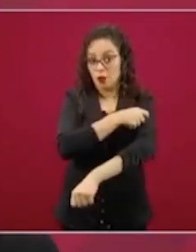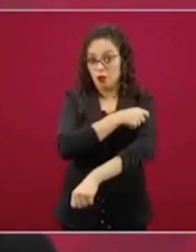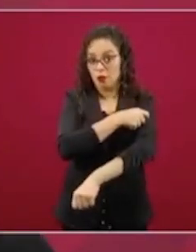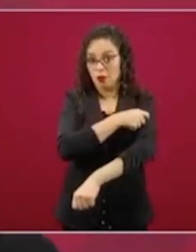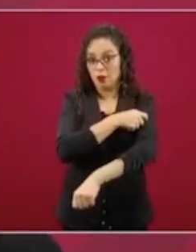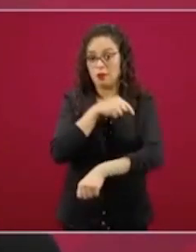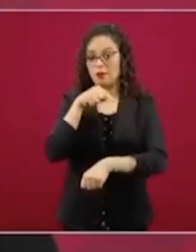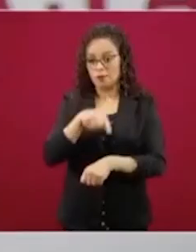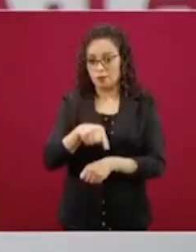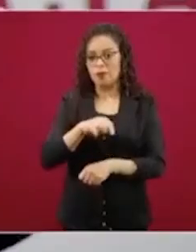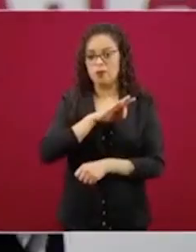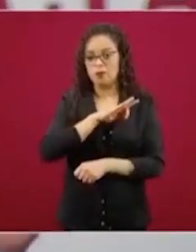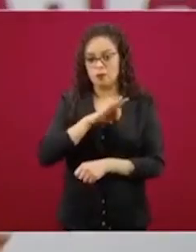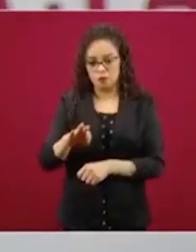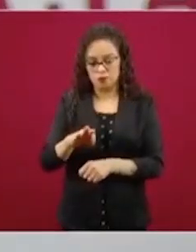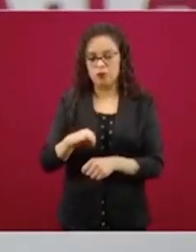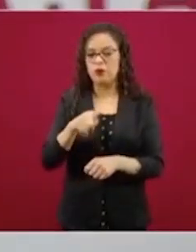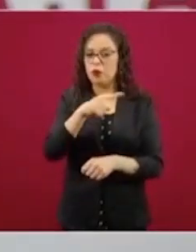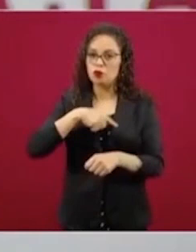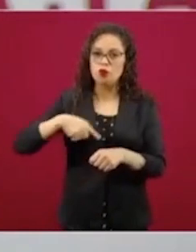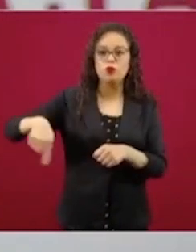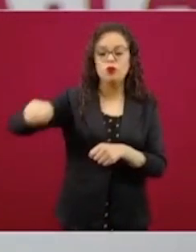se pondrá a disposición de todos.